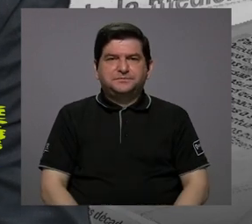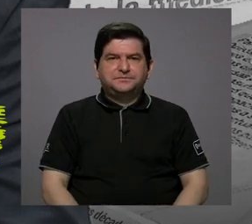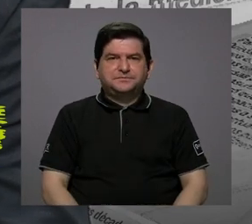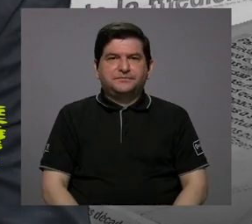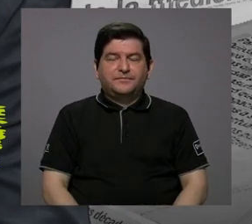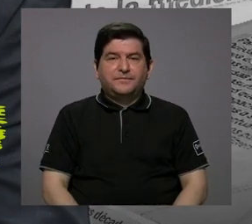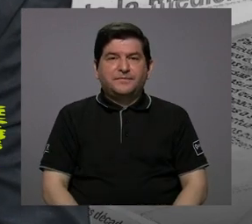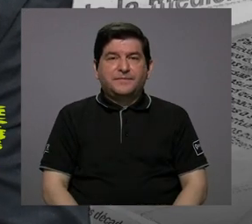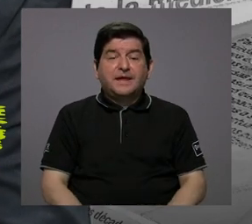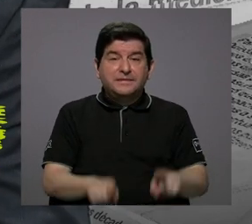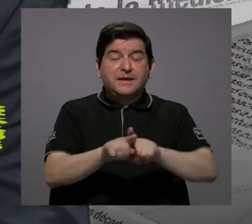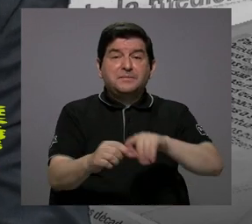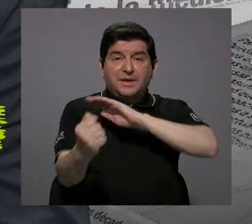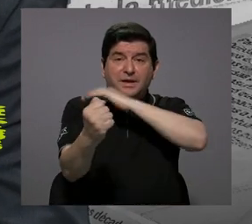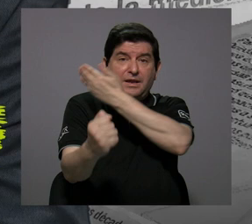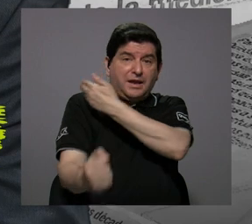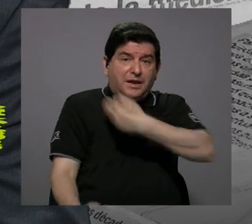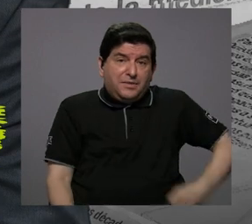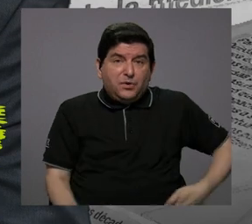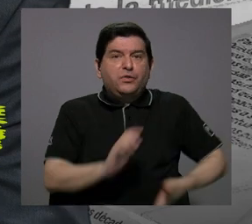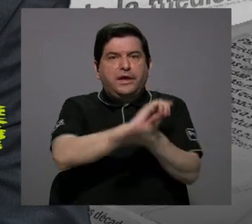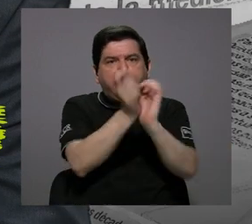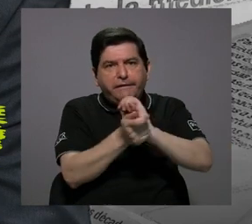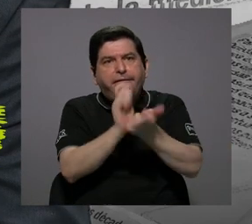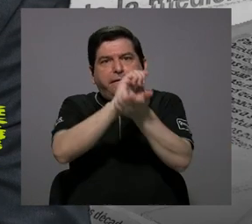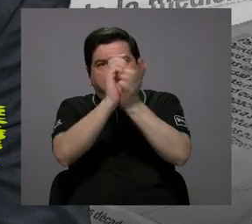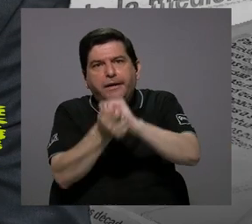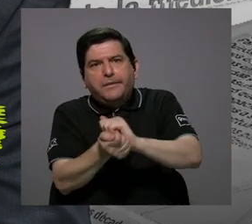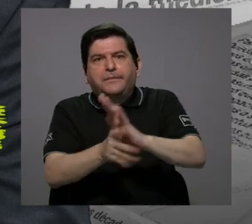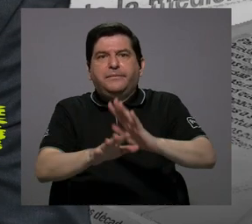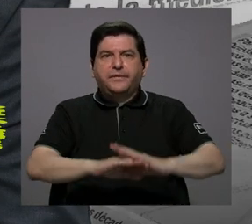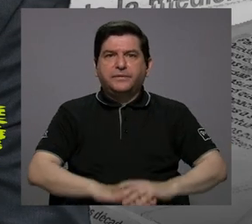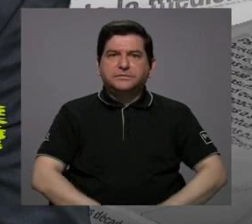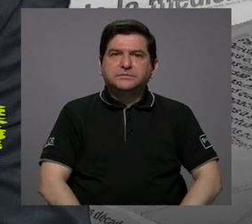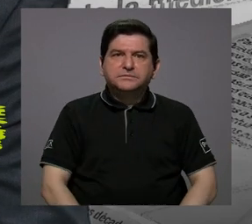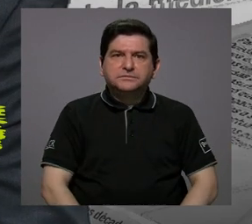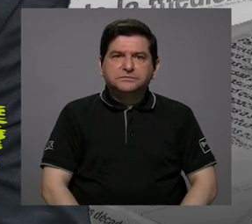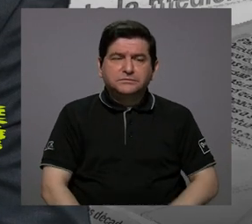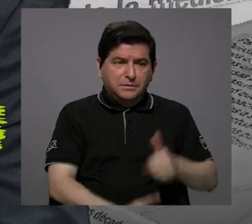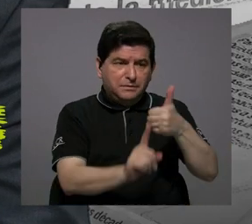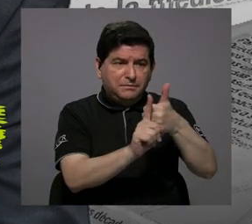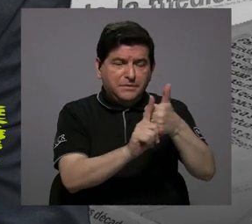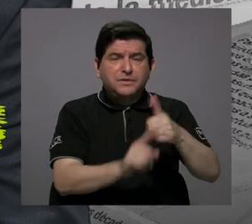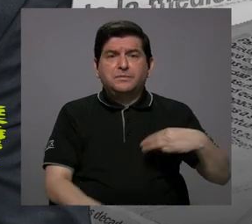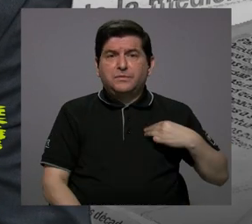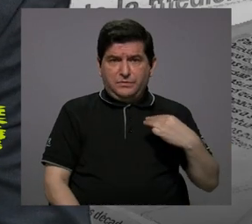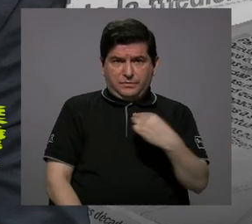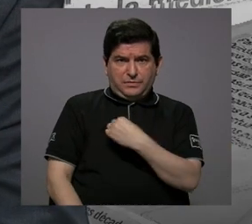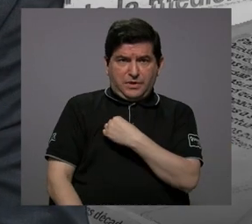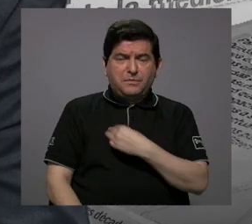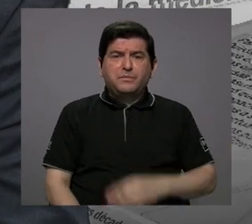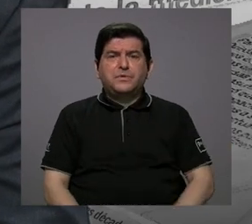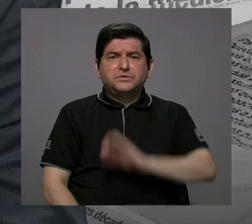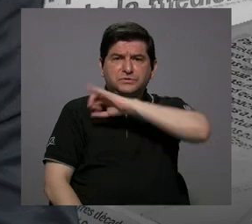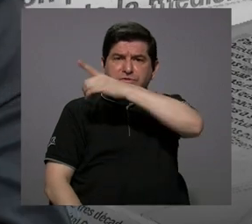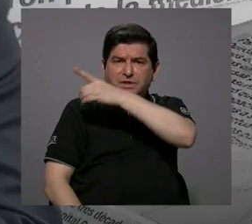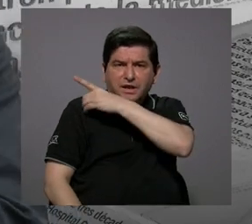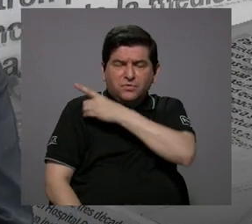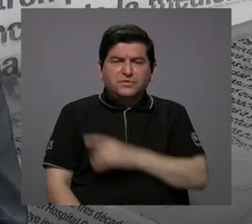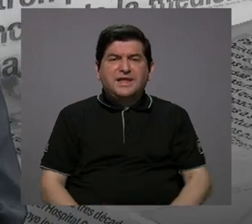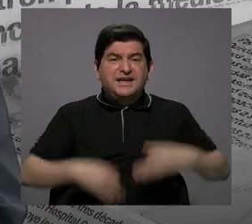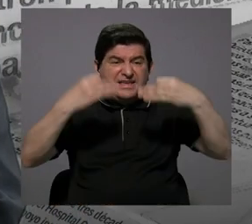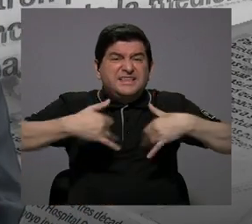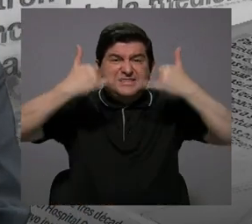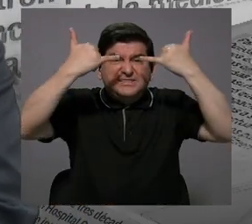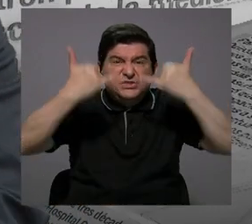Ejecutivo ha dado cambios en cuanto a los mismos de Junta Directiva, y algunas decisiones ya fueron